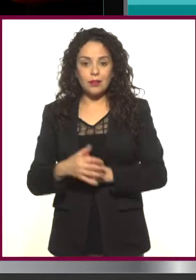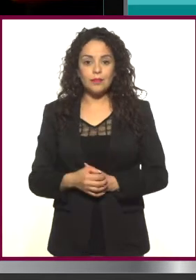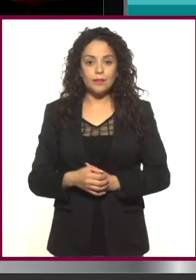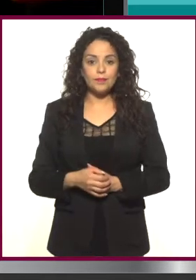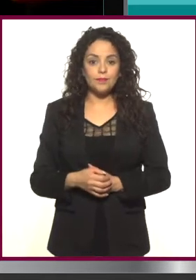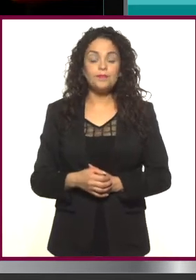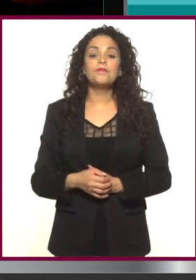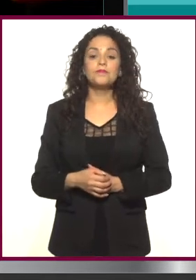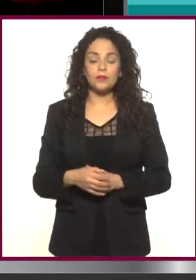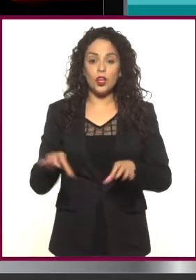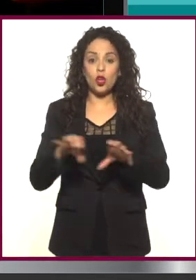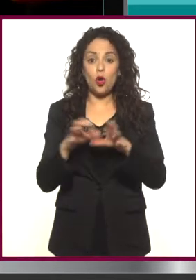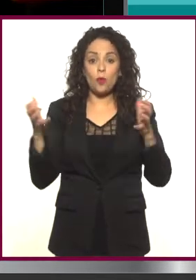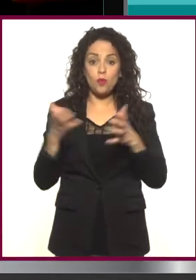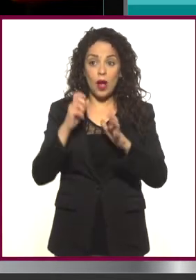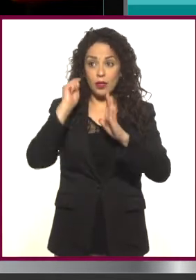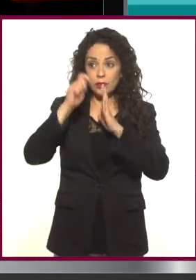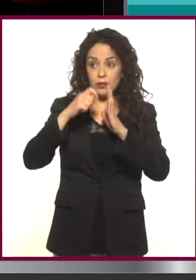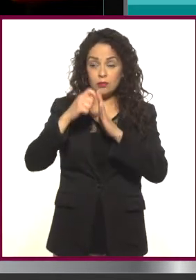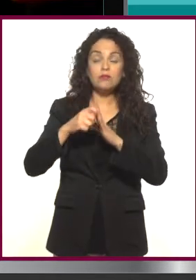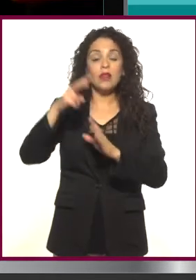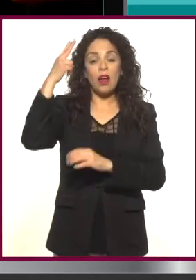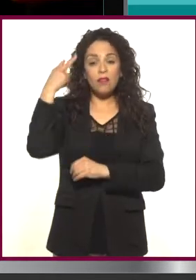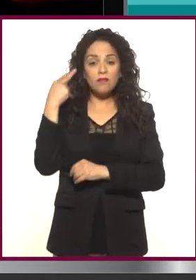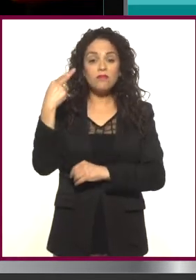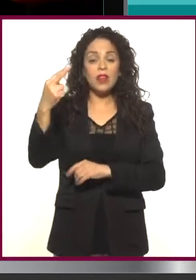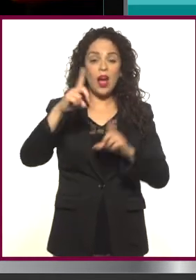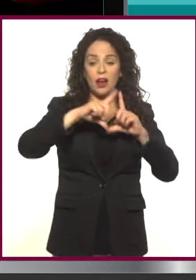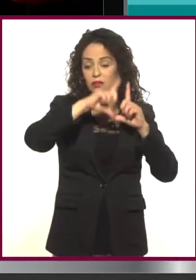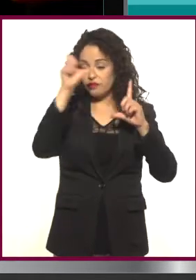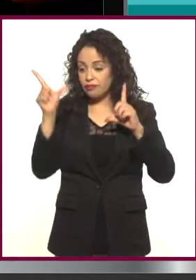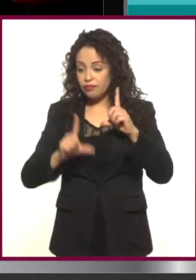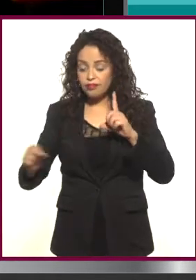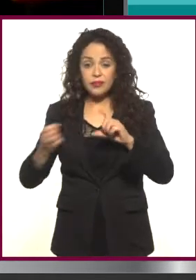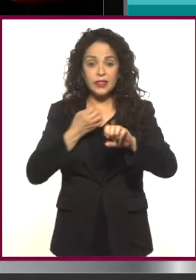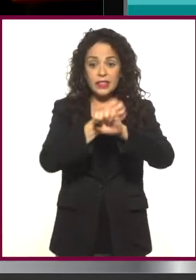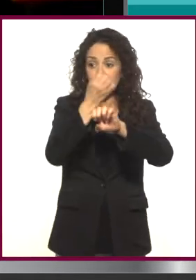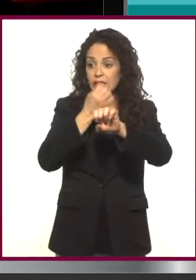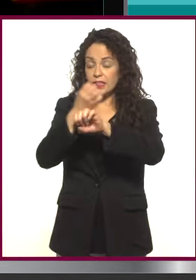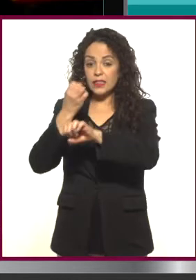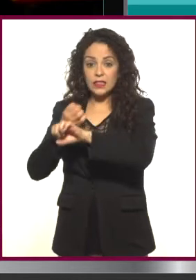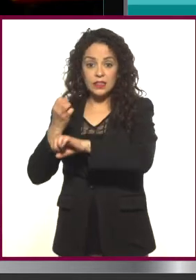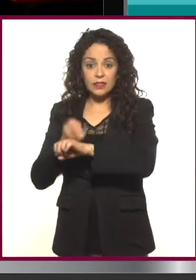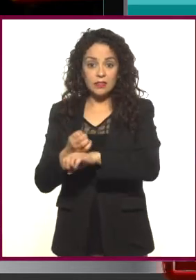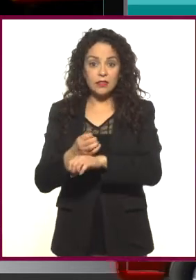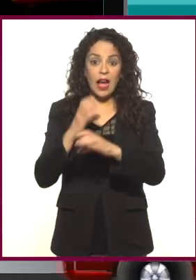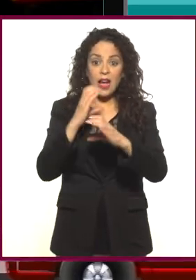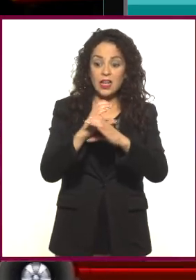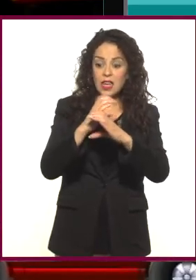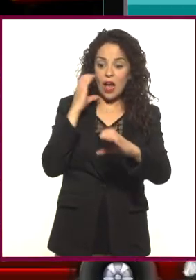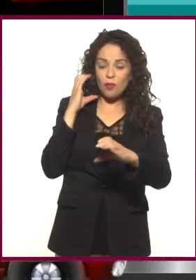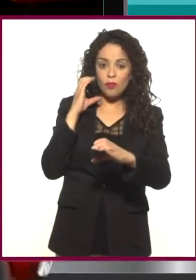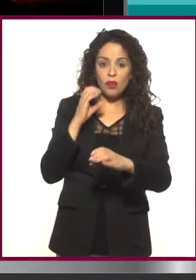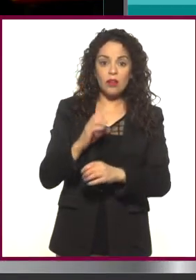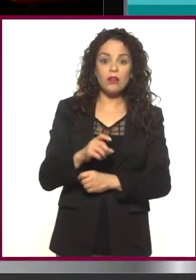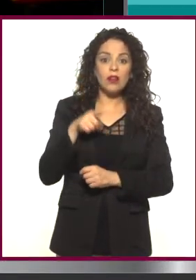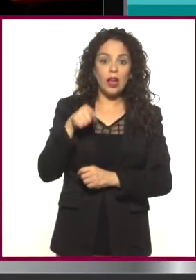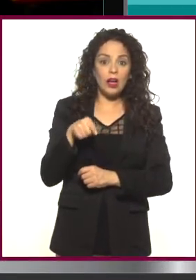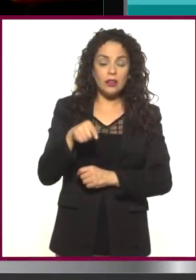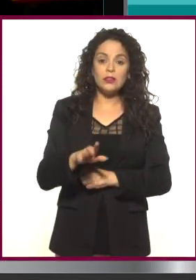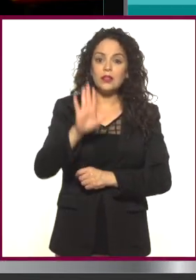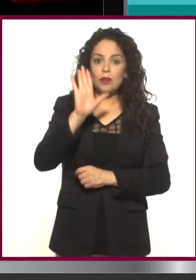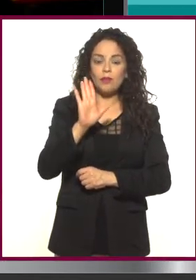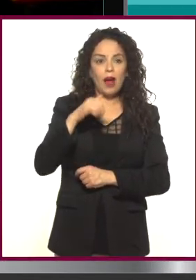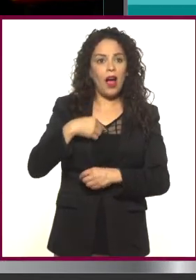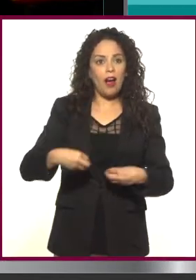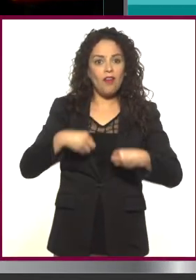hizo viajando por todo el país, casi todos los estados de la República Mexicana, viviendo en una camioneta. Yo vivía en una minivan